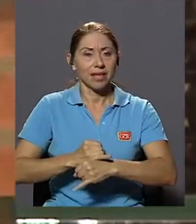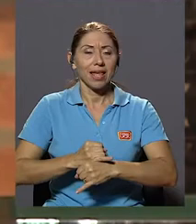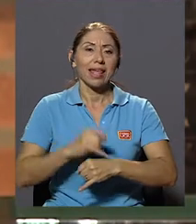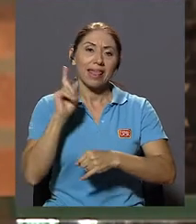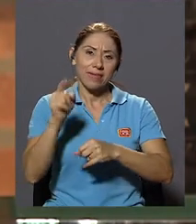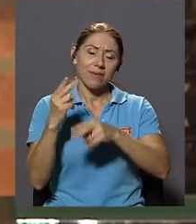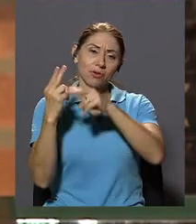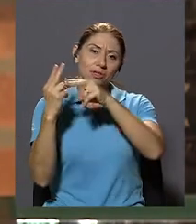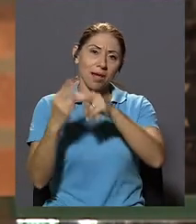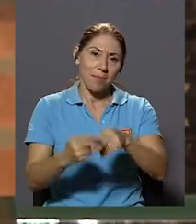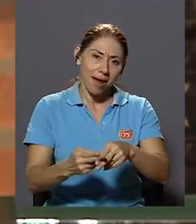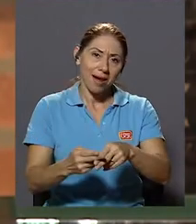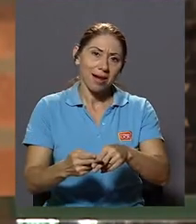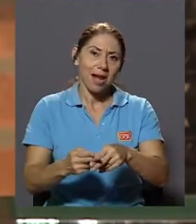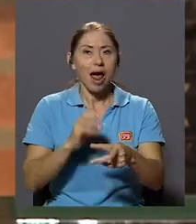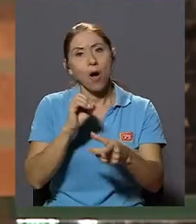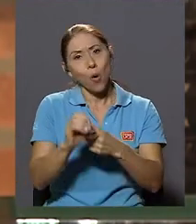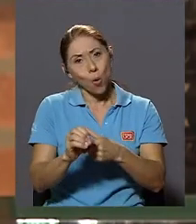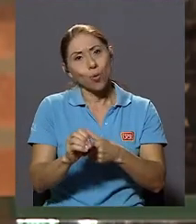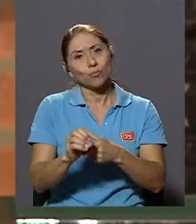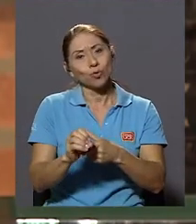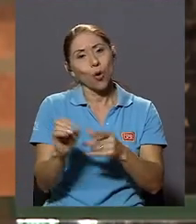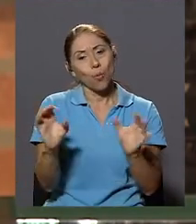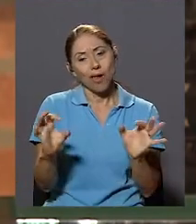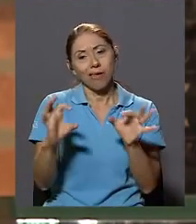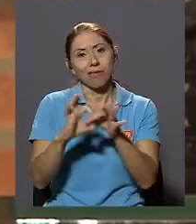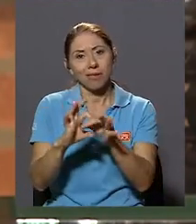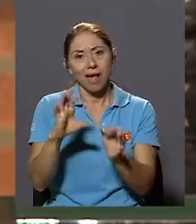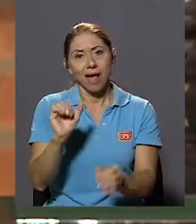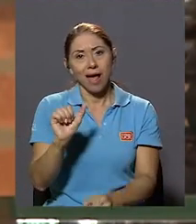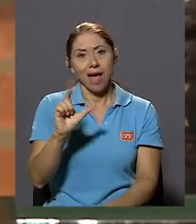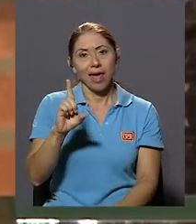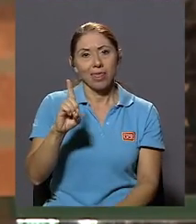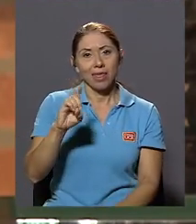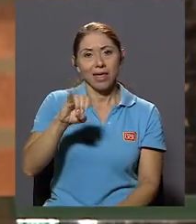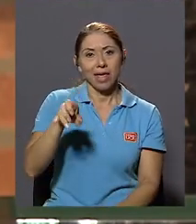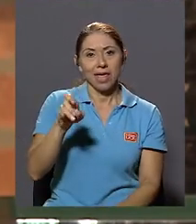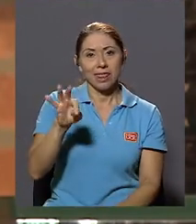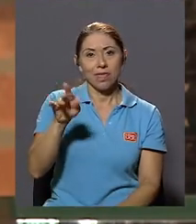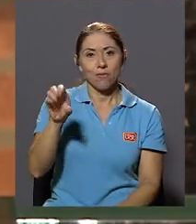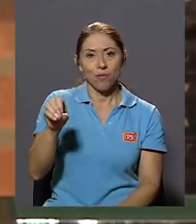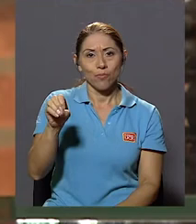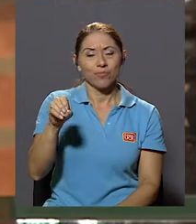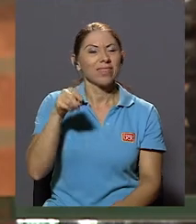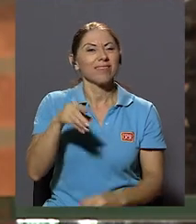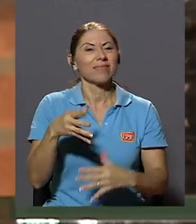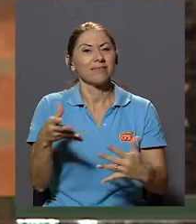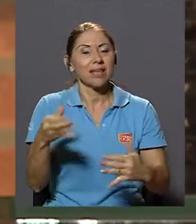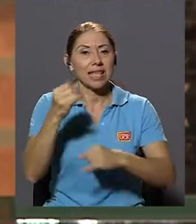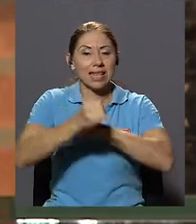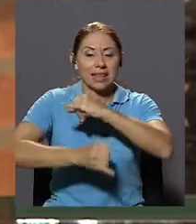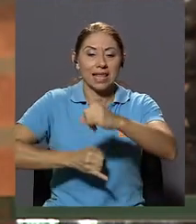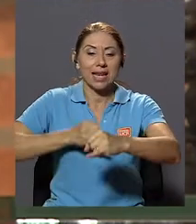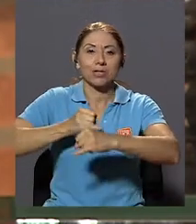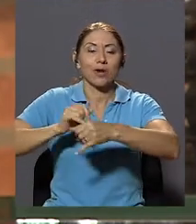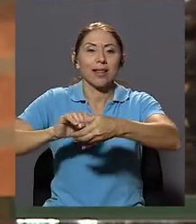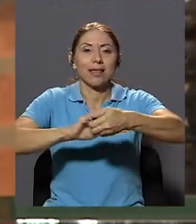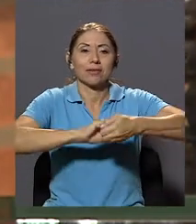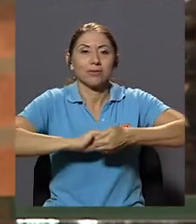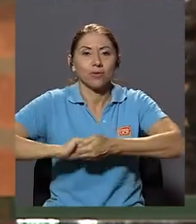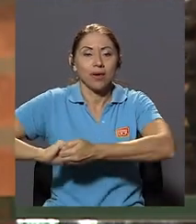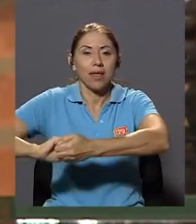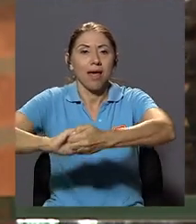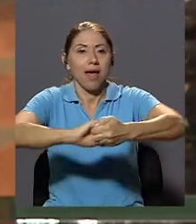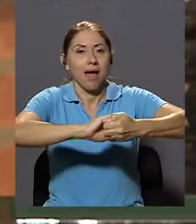Tenemos que llamarla O adjetivizarla Internacionalidad Solidaria Basada